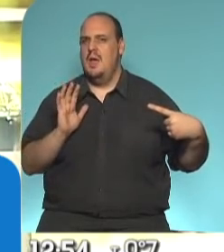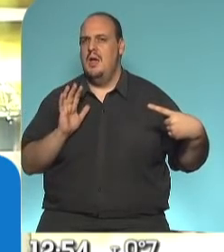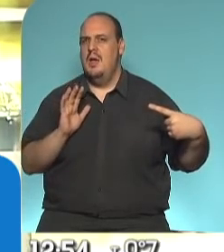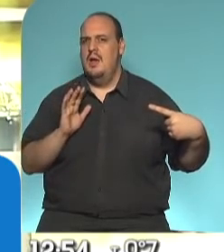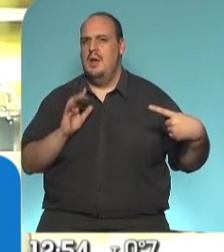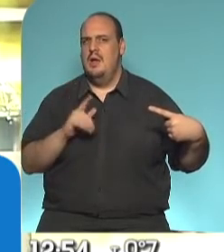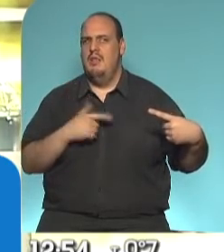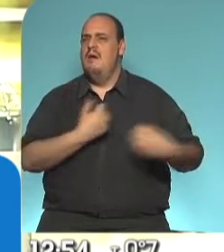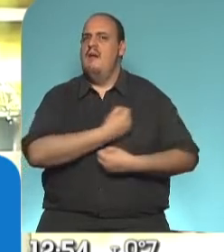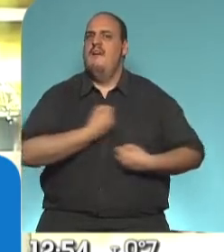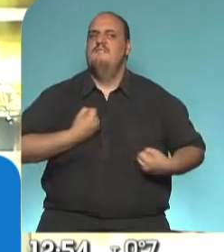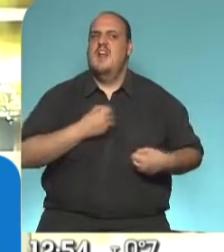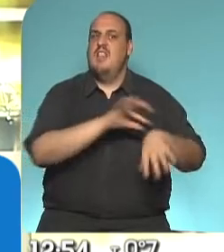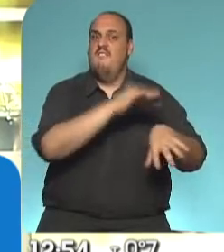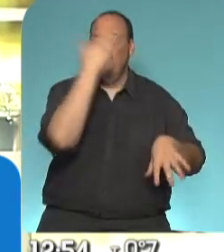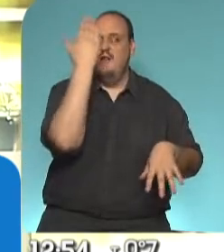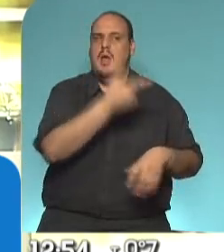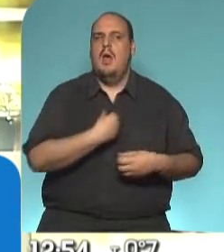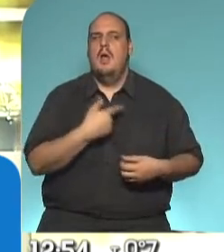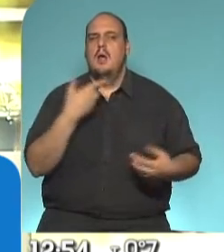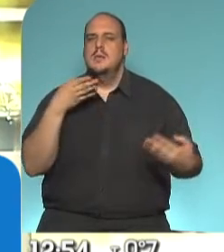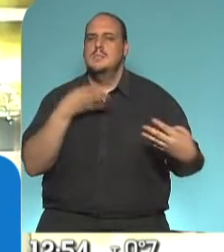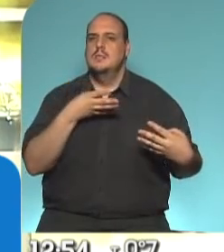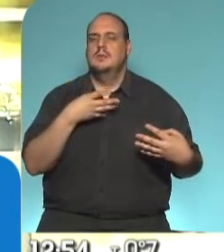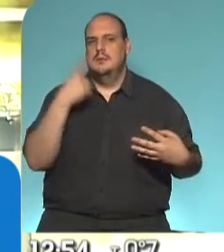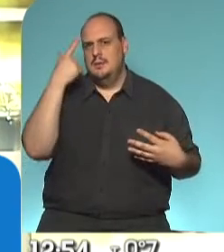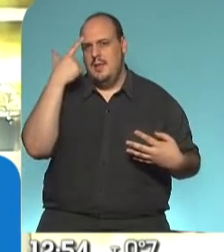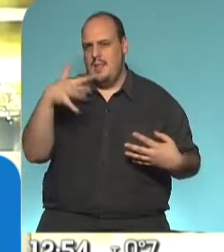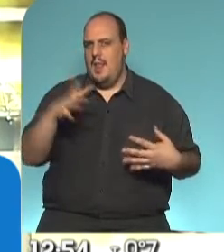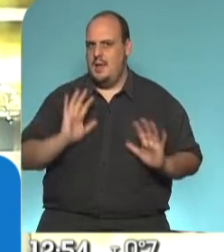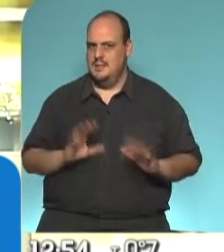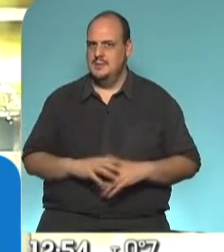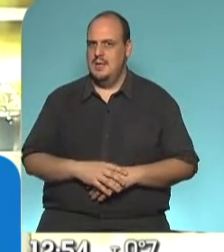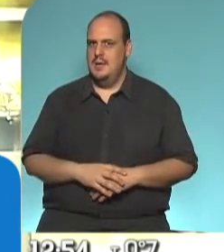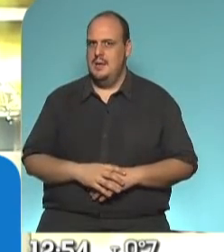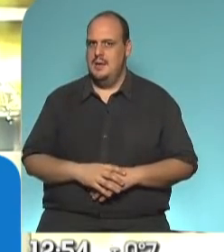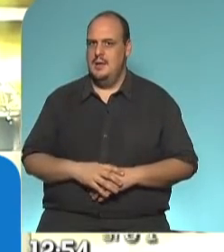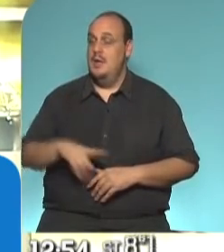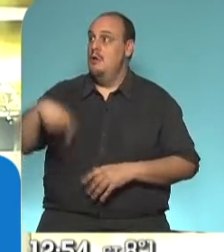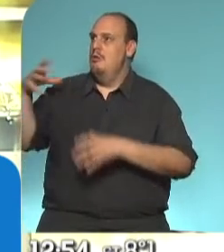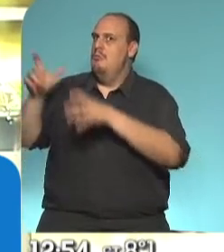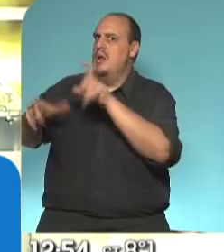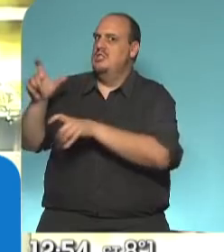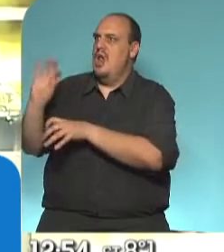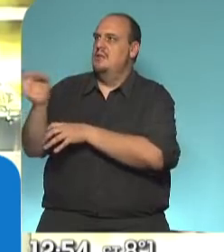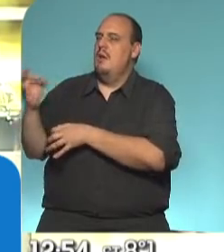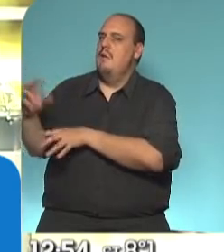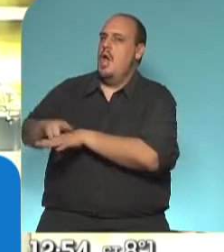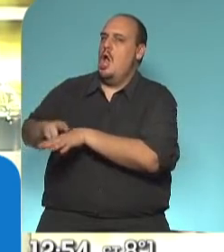a la enfermedad con inteligencia, dejándonos asesorar por los que saben.